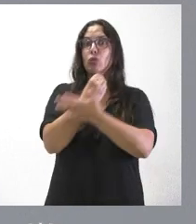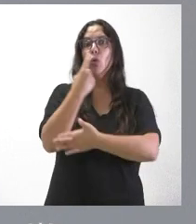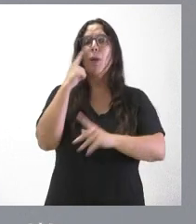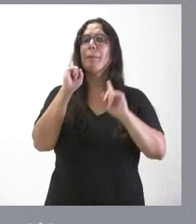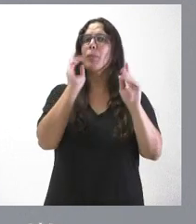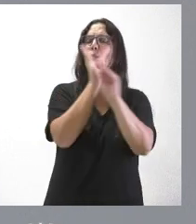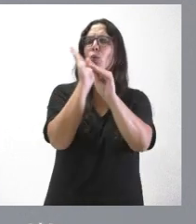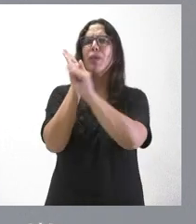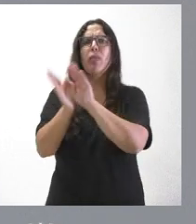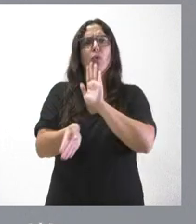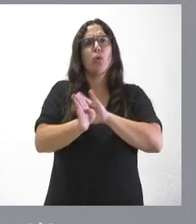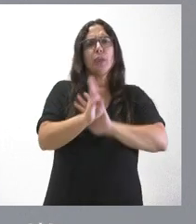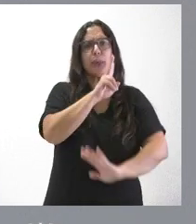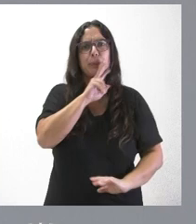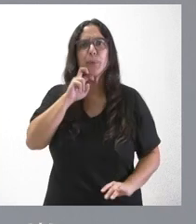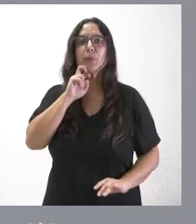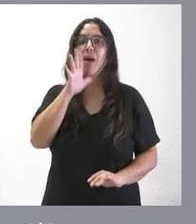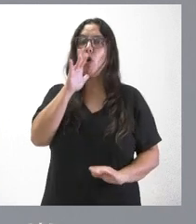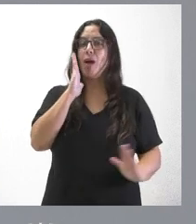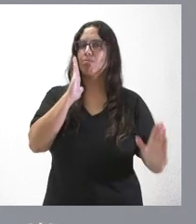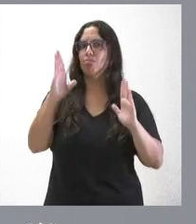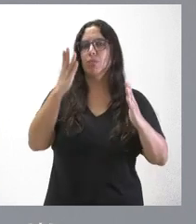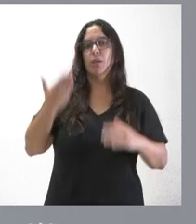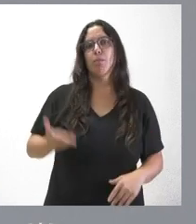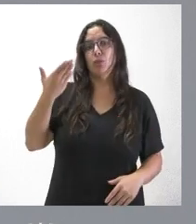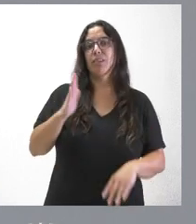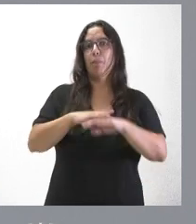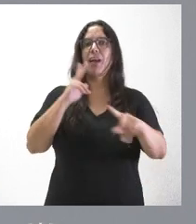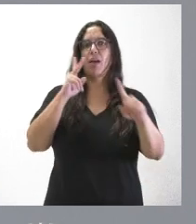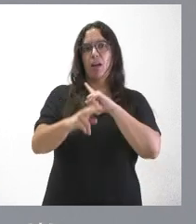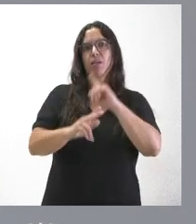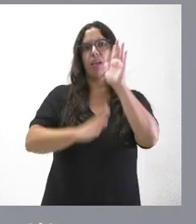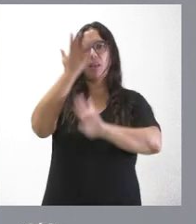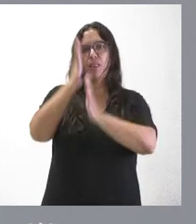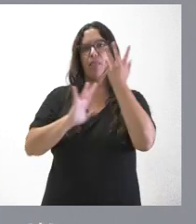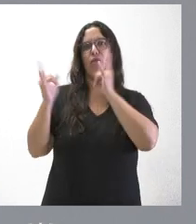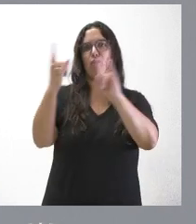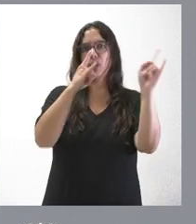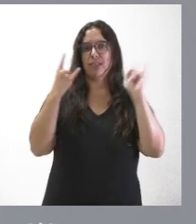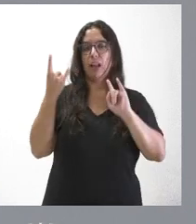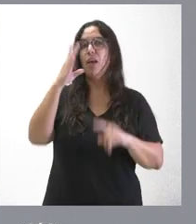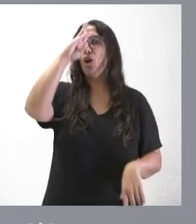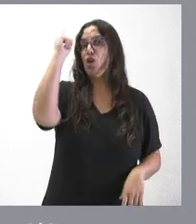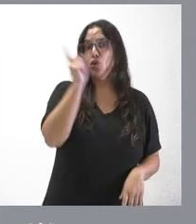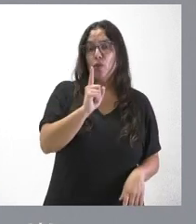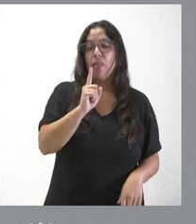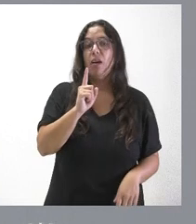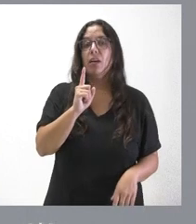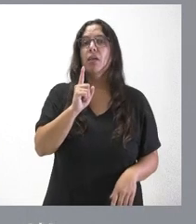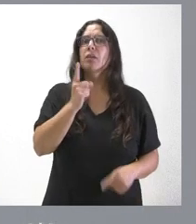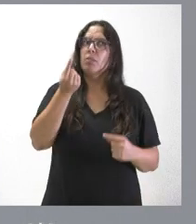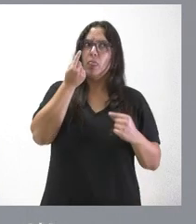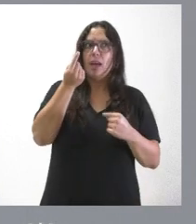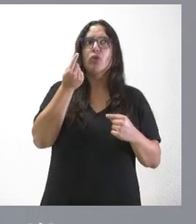precaución que son tan importantes en este momento para evitar los riesgos por incendios forestales. No olvidamos que tenemos cifras